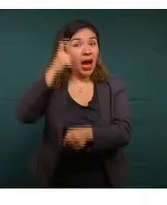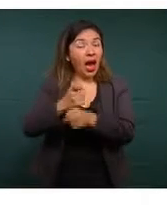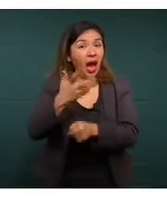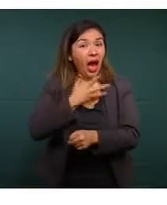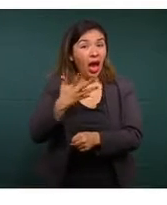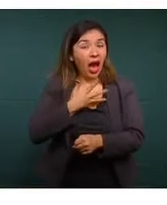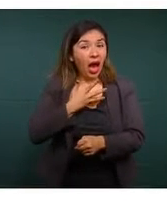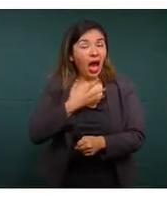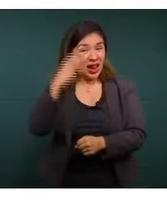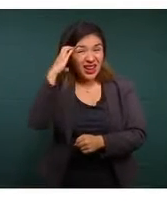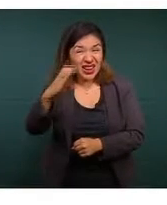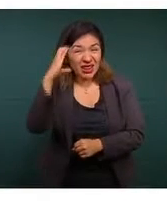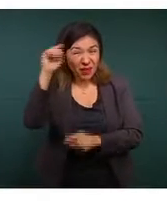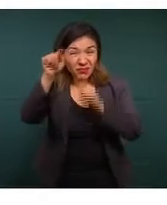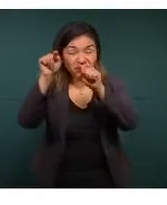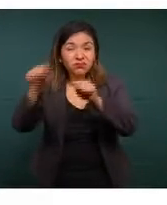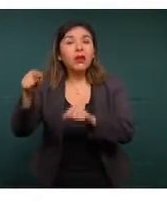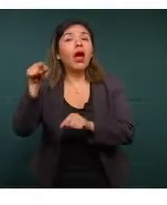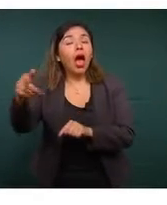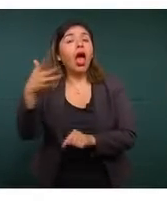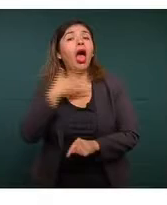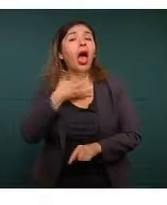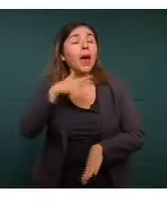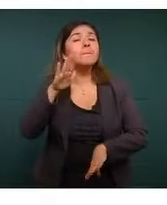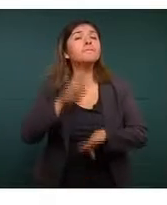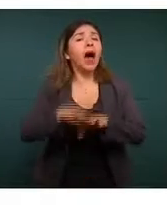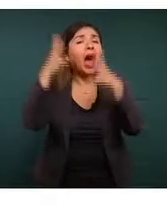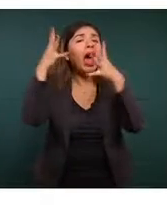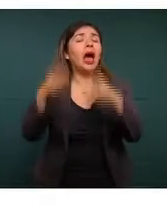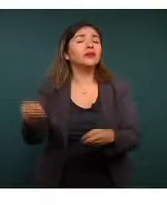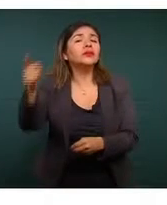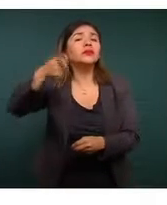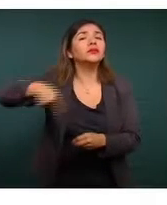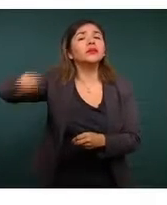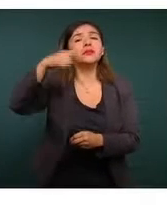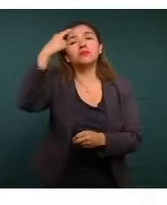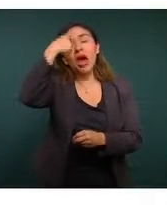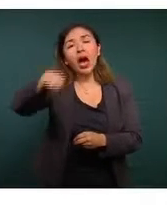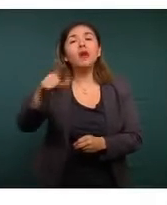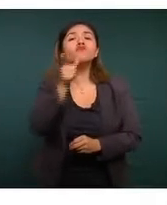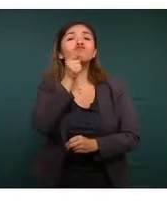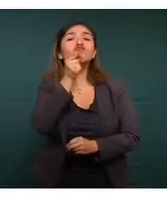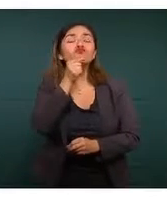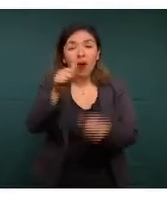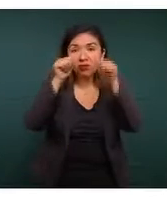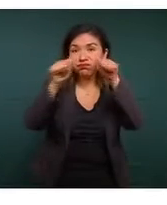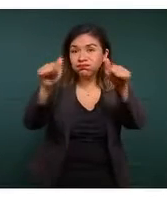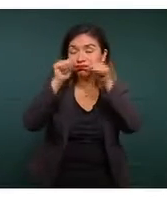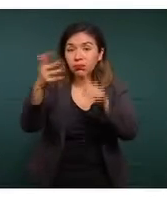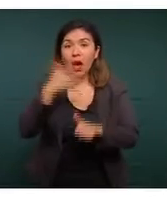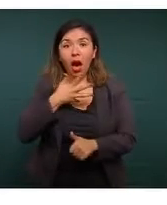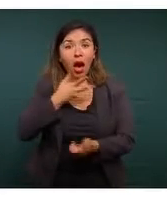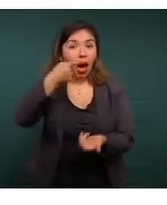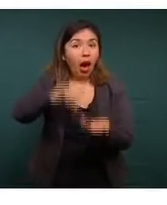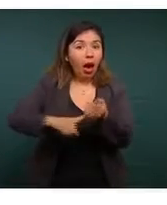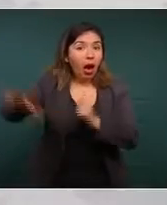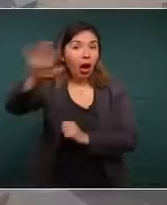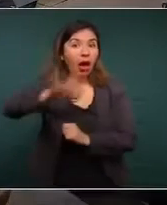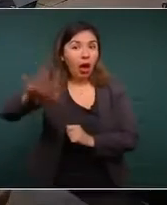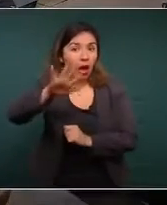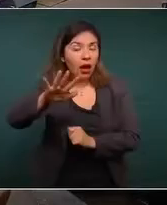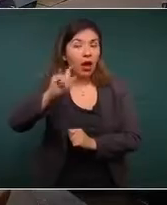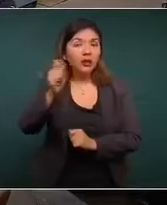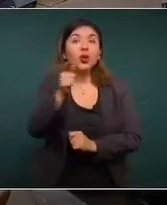concentra la delincuencia, ahí es donde tiene la mayor cantidad de policías actuando. Es decir,